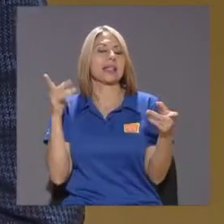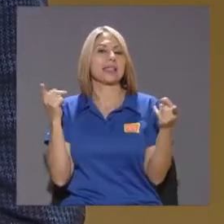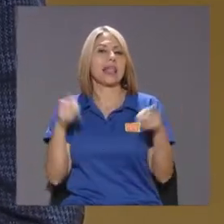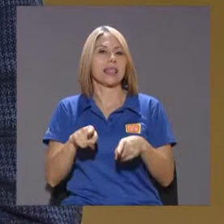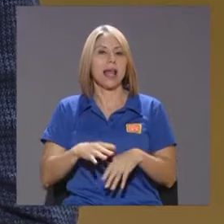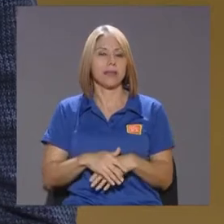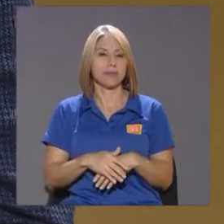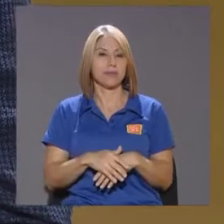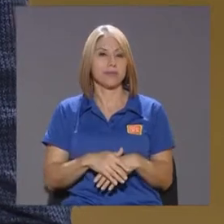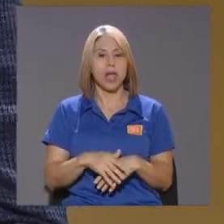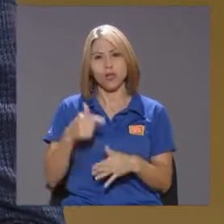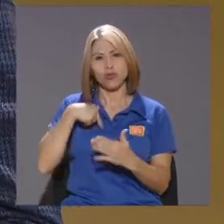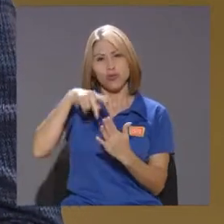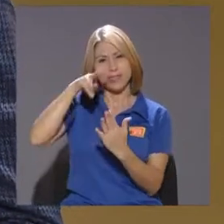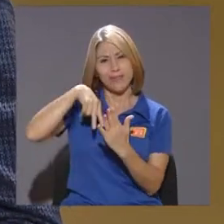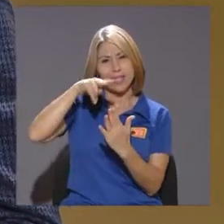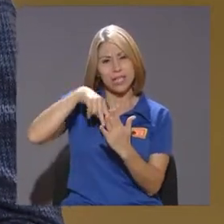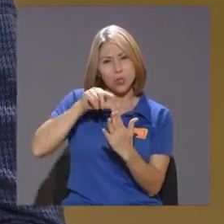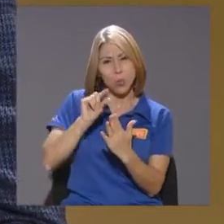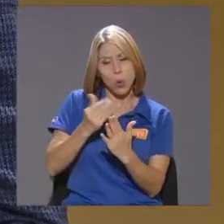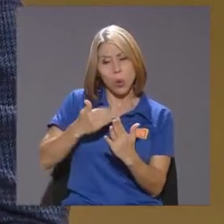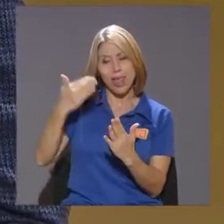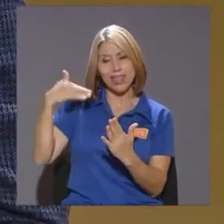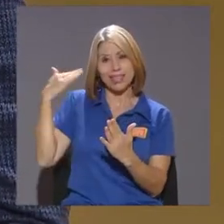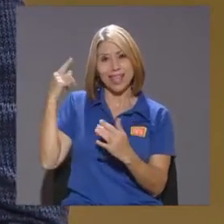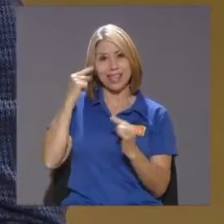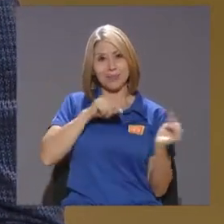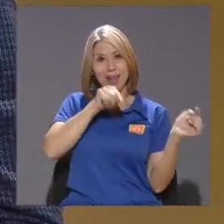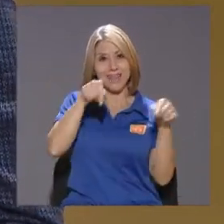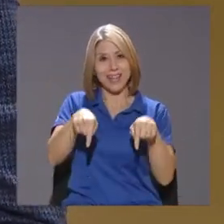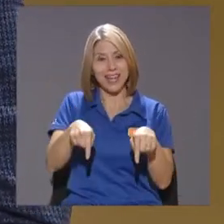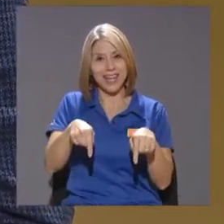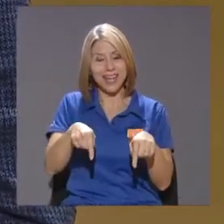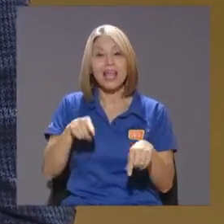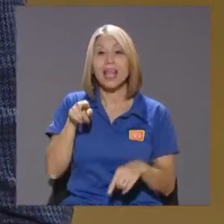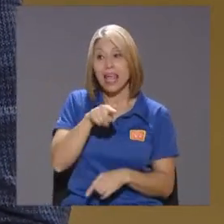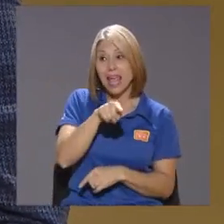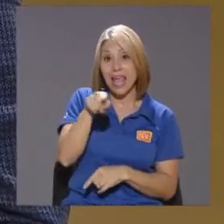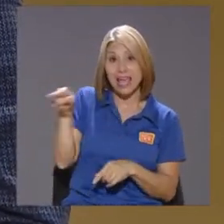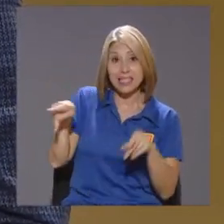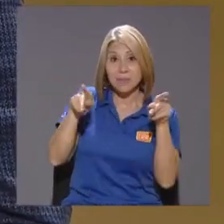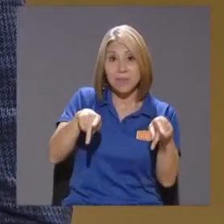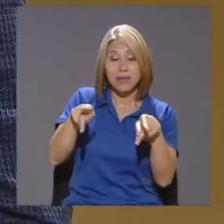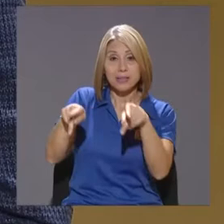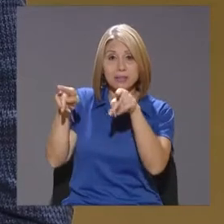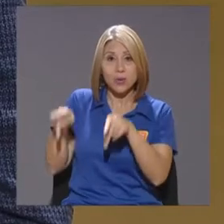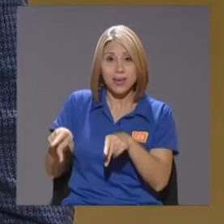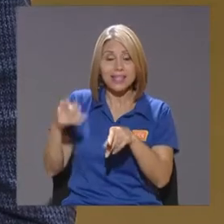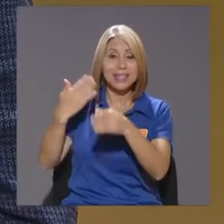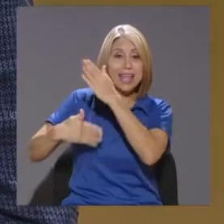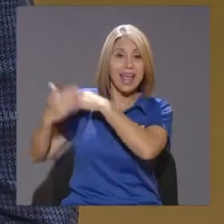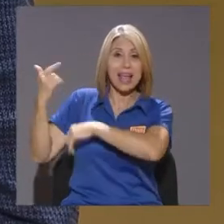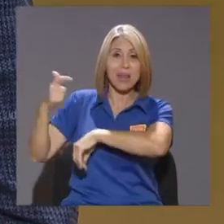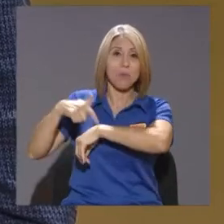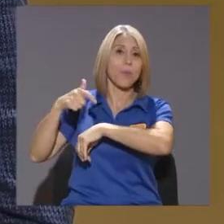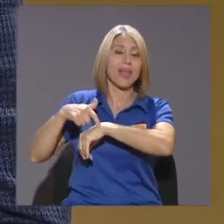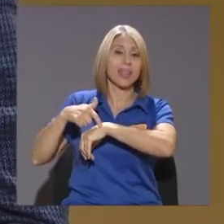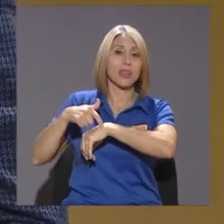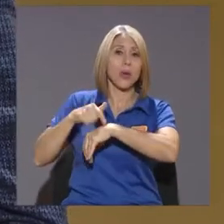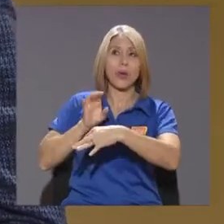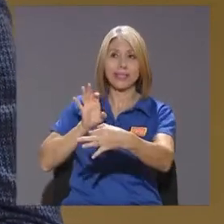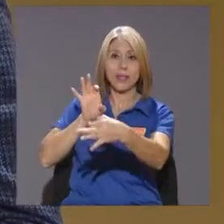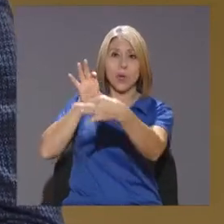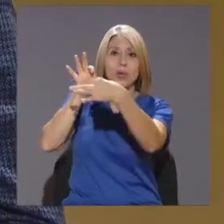Estaba leyendo un poco de antecedentes para el programa Y resulta que ellos que se unieron en aquel momento La Comunidad Europea en